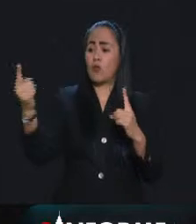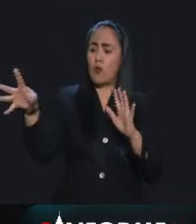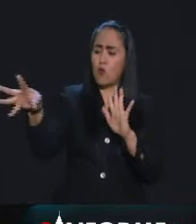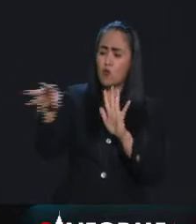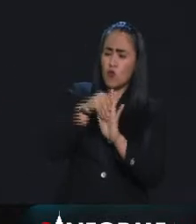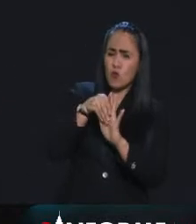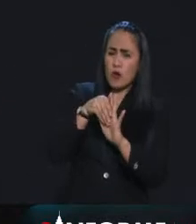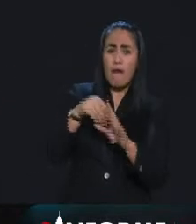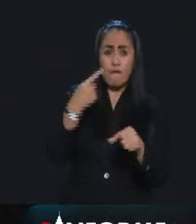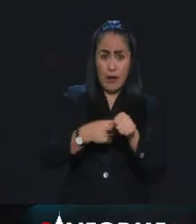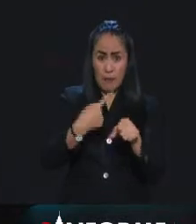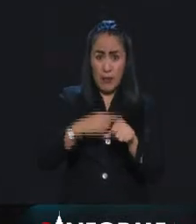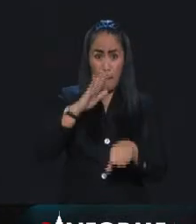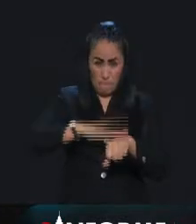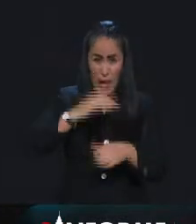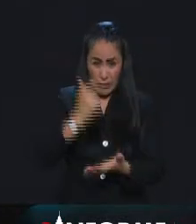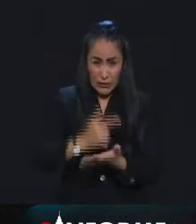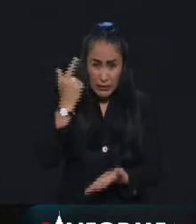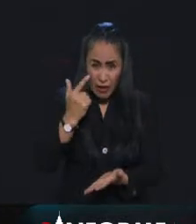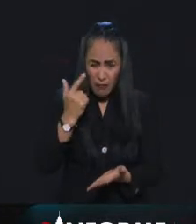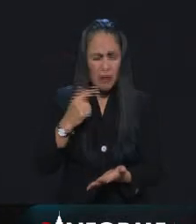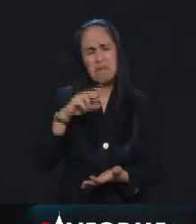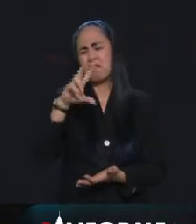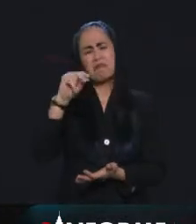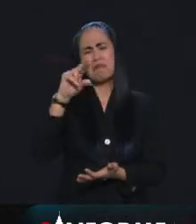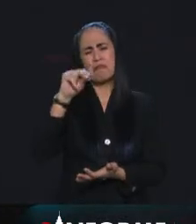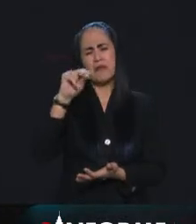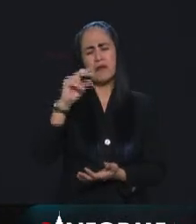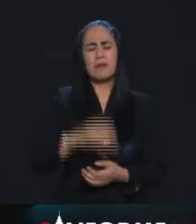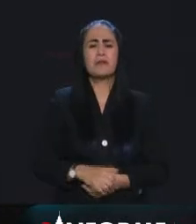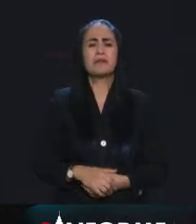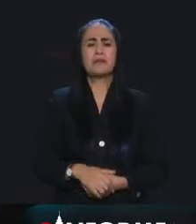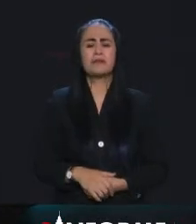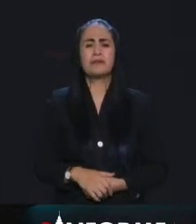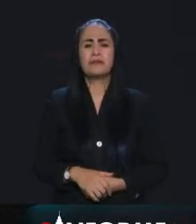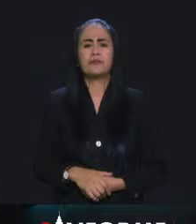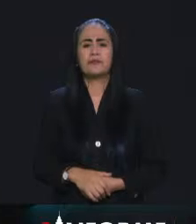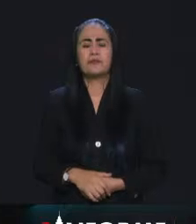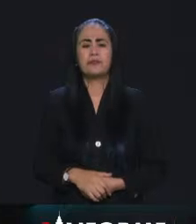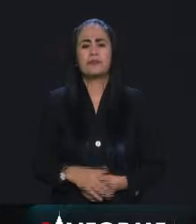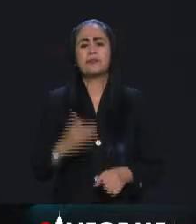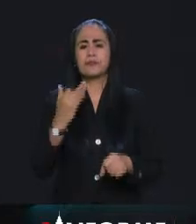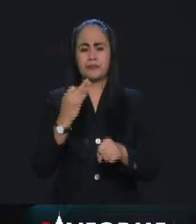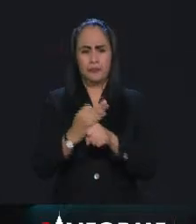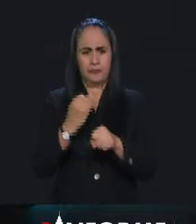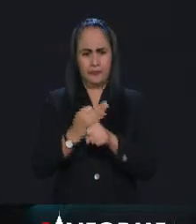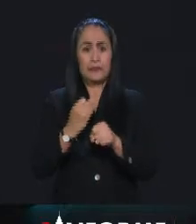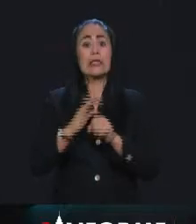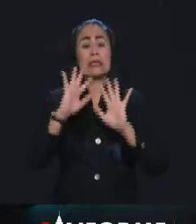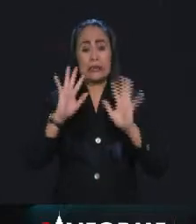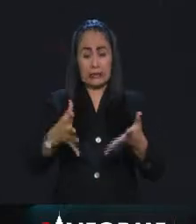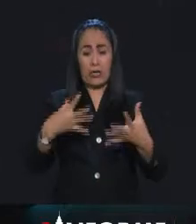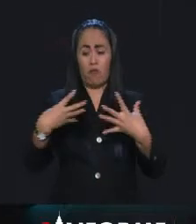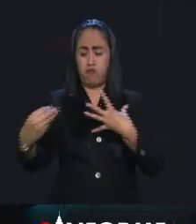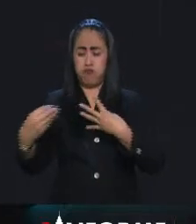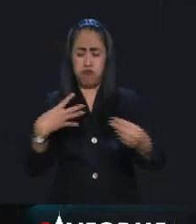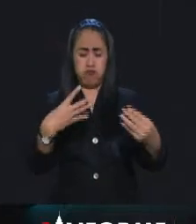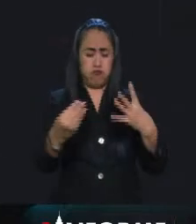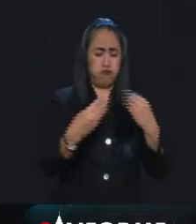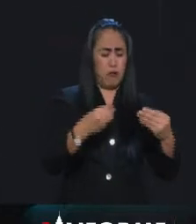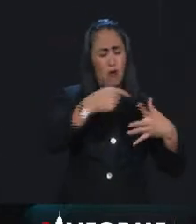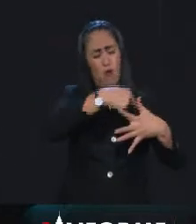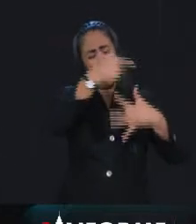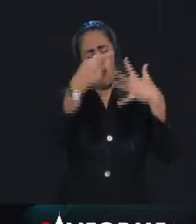una enfermedad más grave. Sin embargo, no sabemos, porque ahorita ya tenemos una pandemia multifactorial.